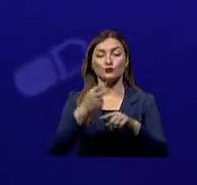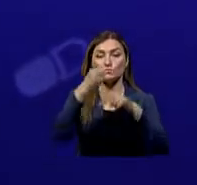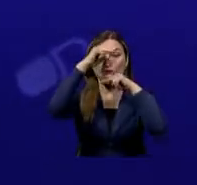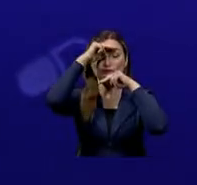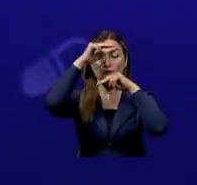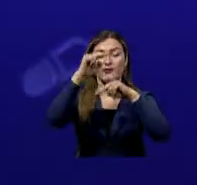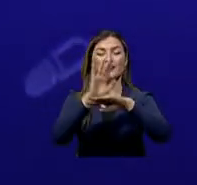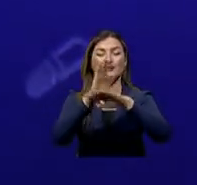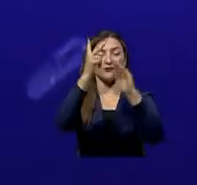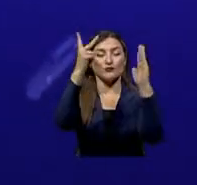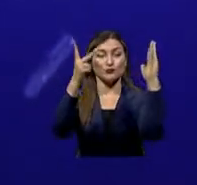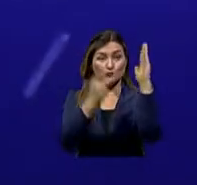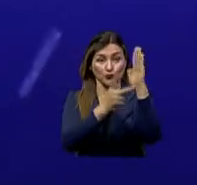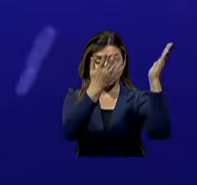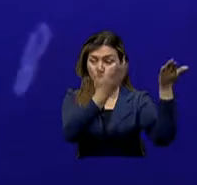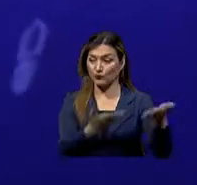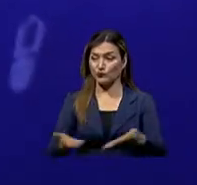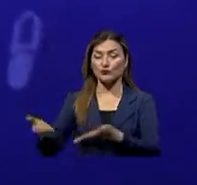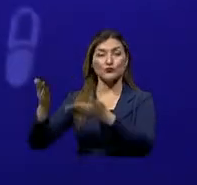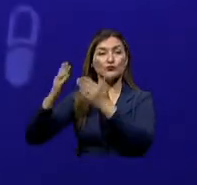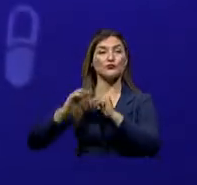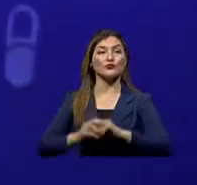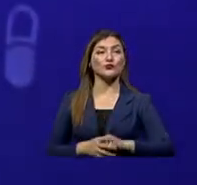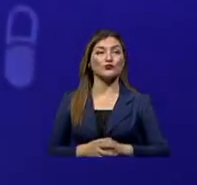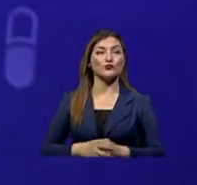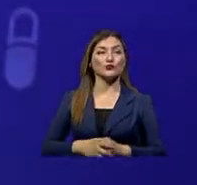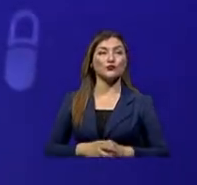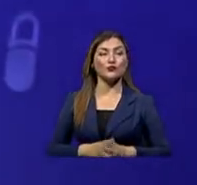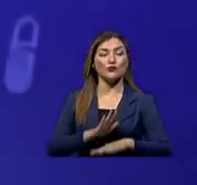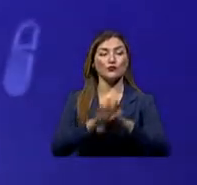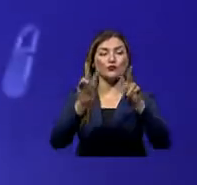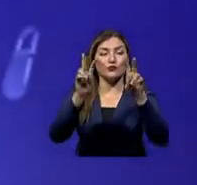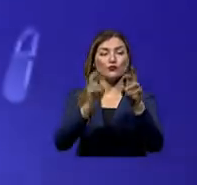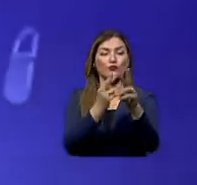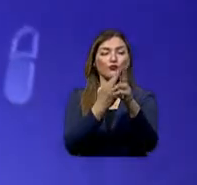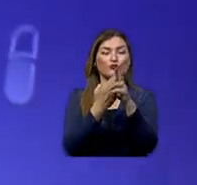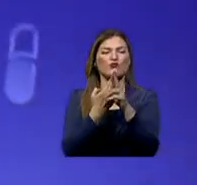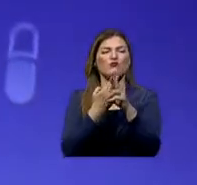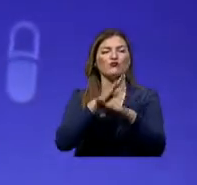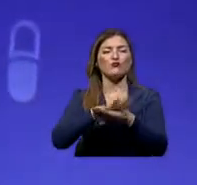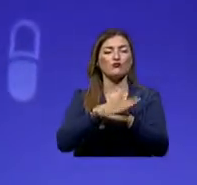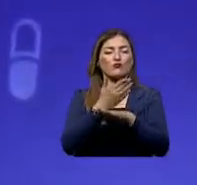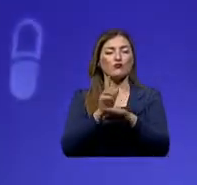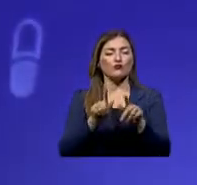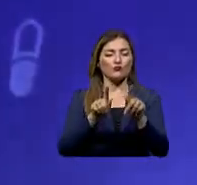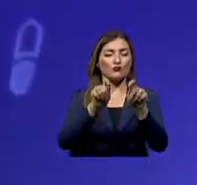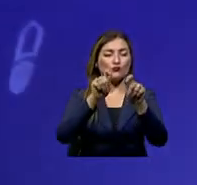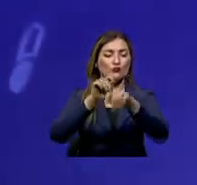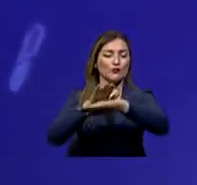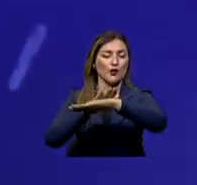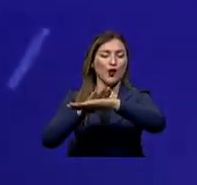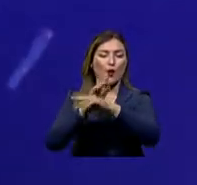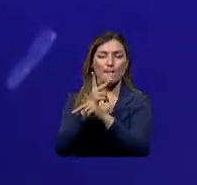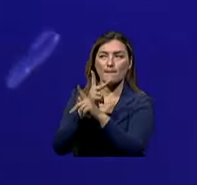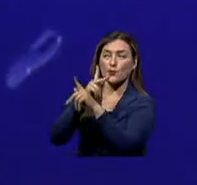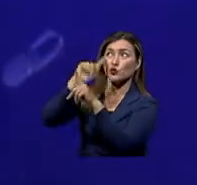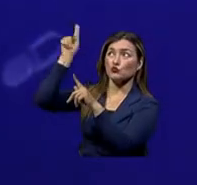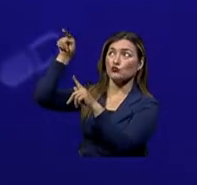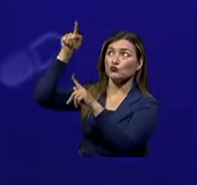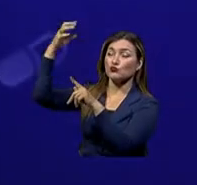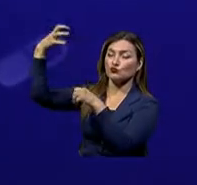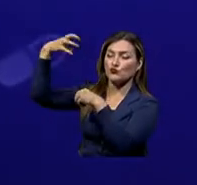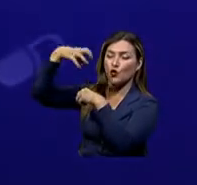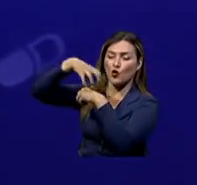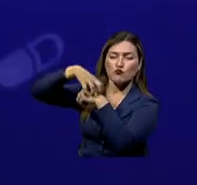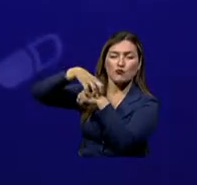los factores de riesgo y las consecuencias respecto al cáncer de piel. Asimismo aprenderemos cómo protegernos frente a los rayos UV.